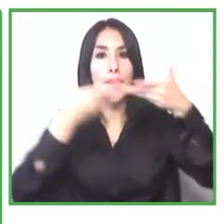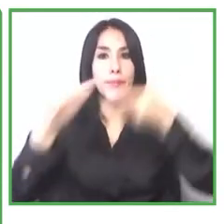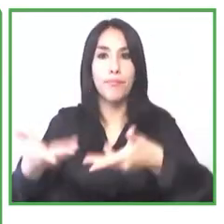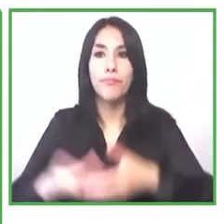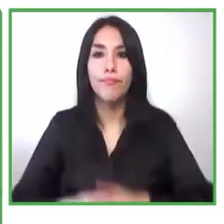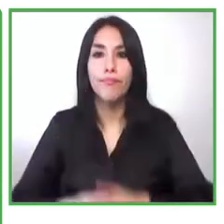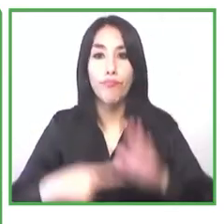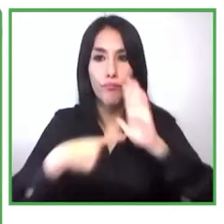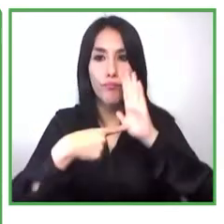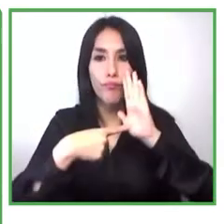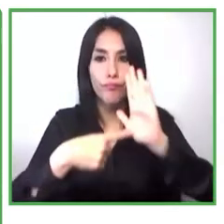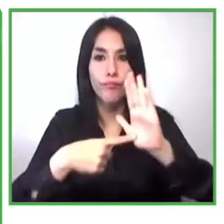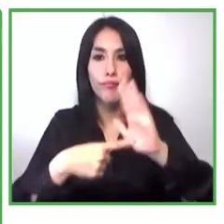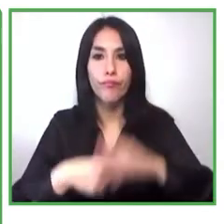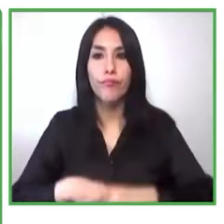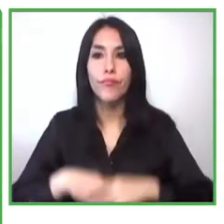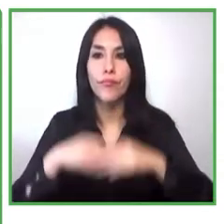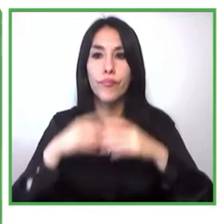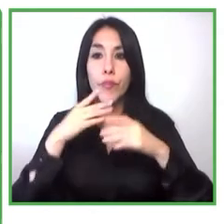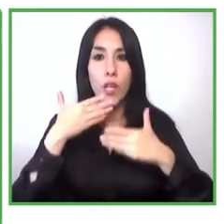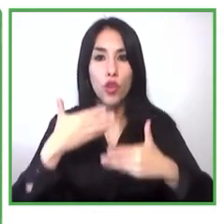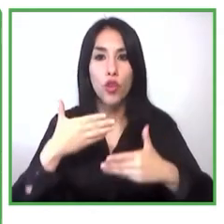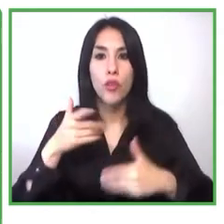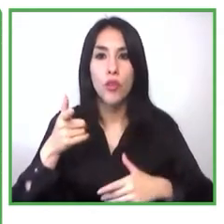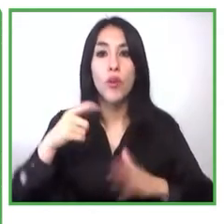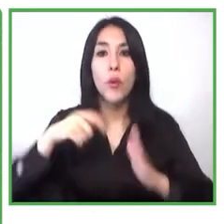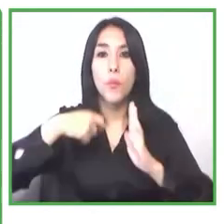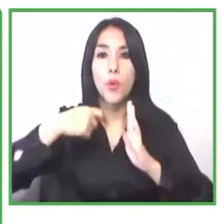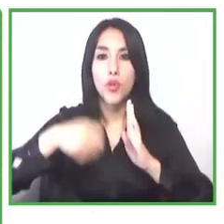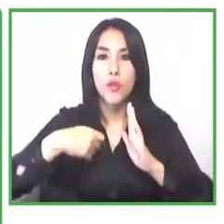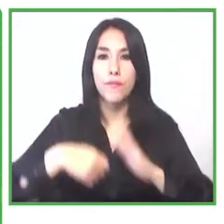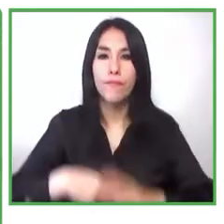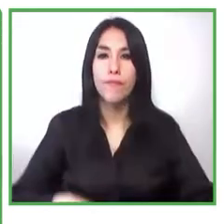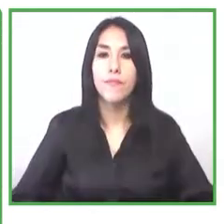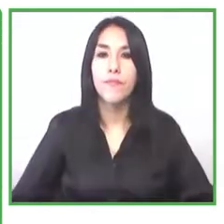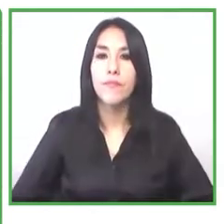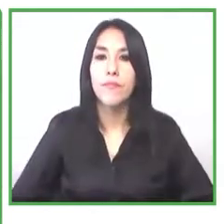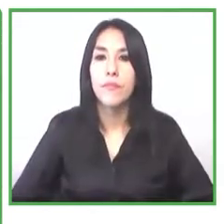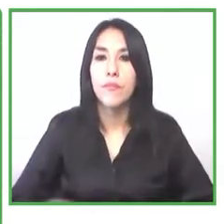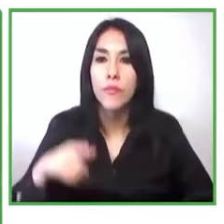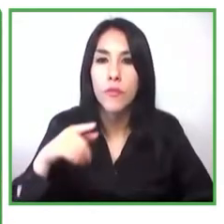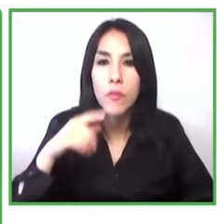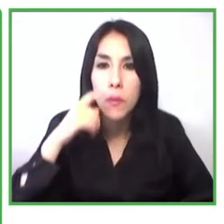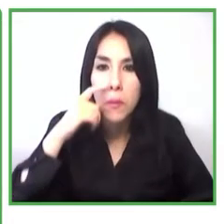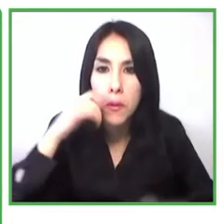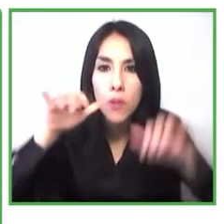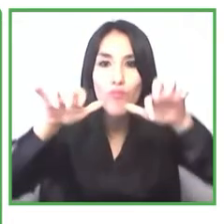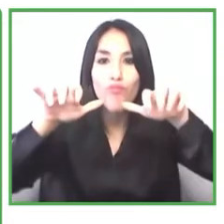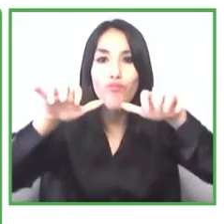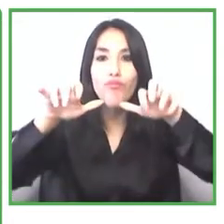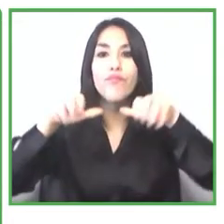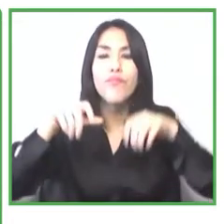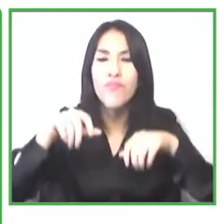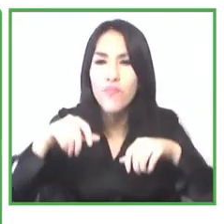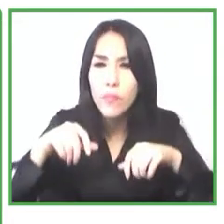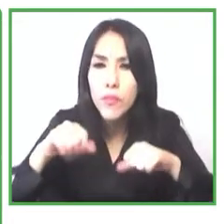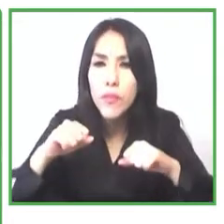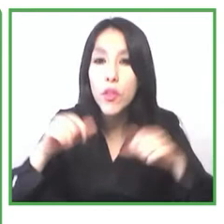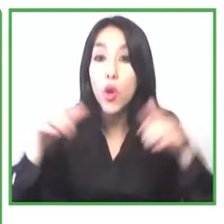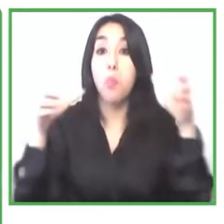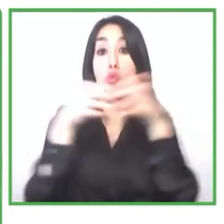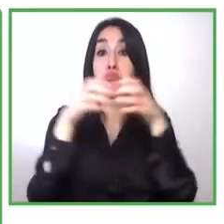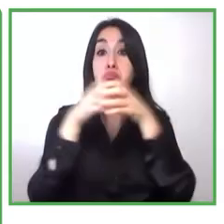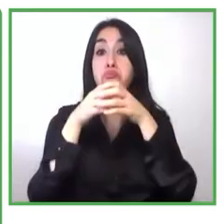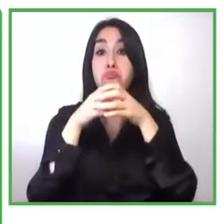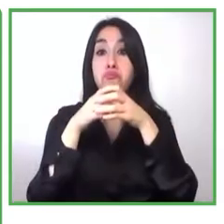invitación a participar de este evento tan importante para la población con discapacidad. Yo voy a arrancar